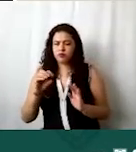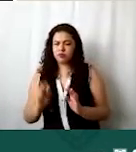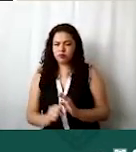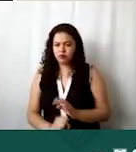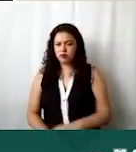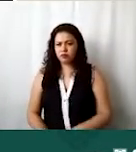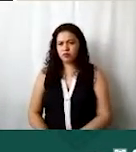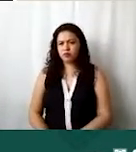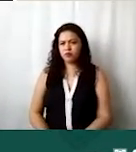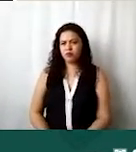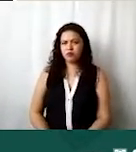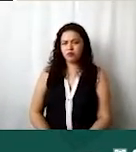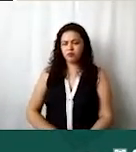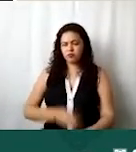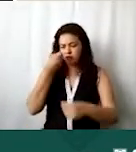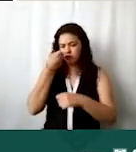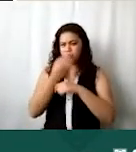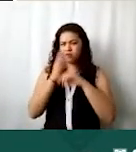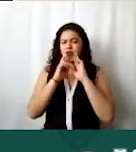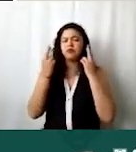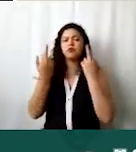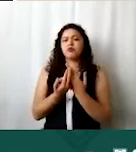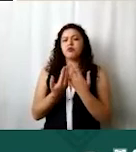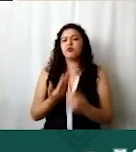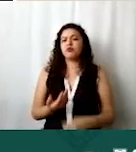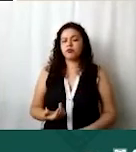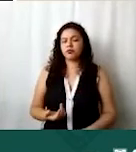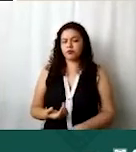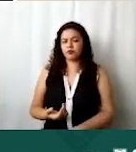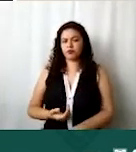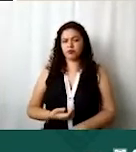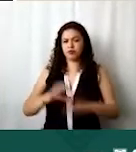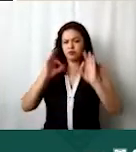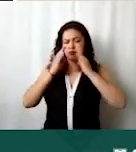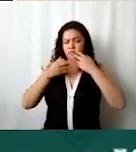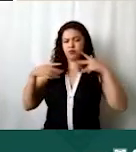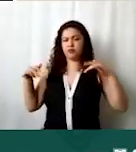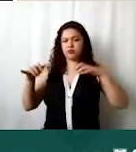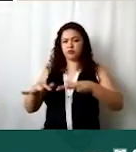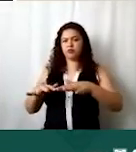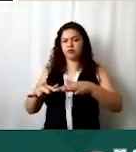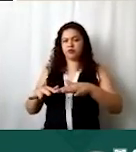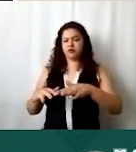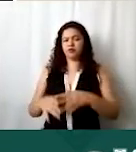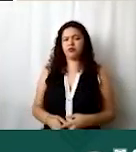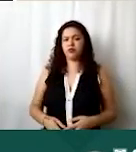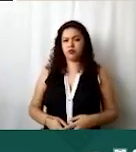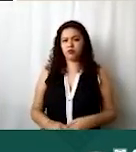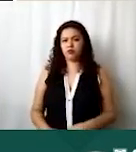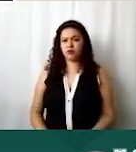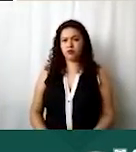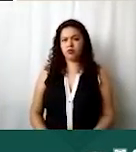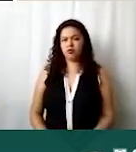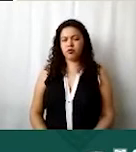el secretario de la reunión en este caso de forma presencial validará el quórum que se constituye con